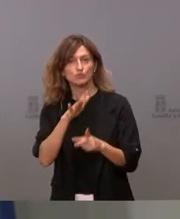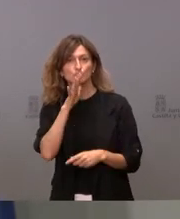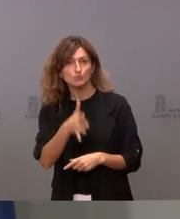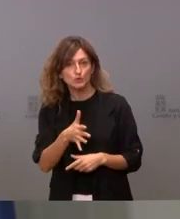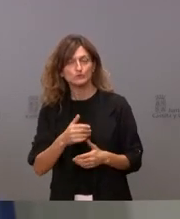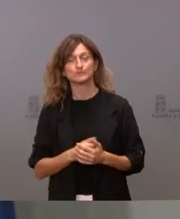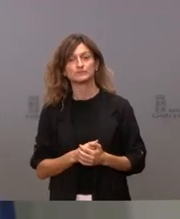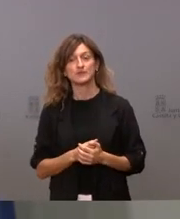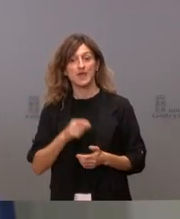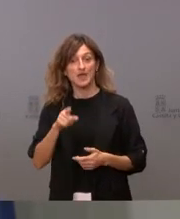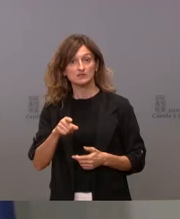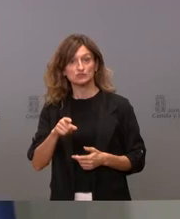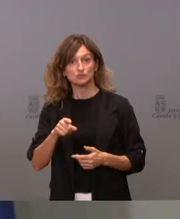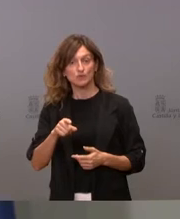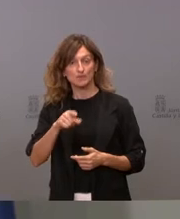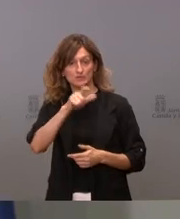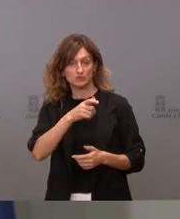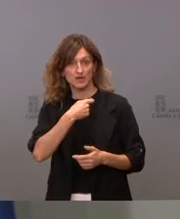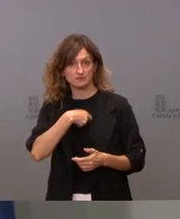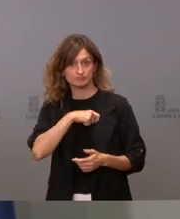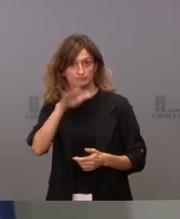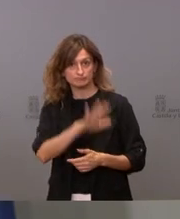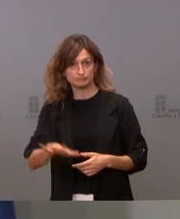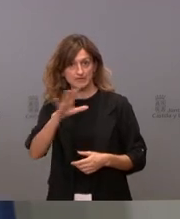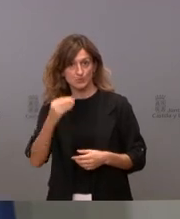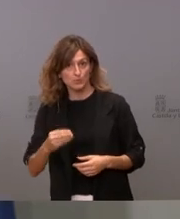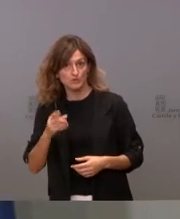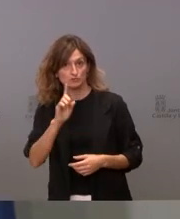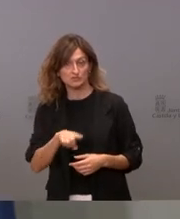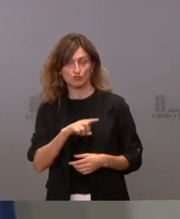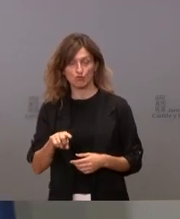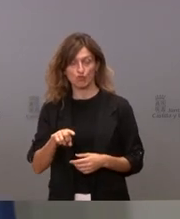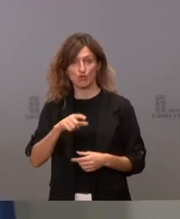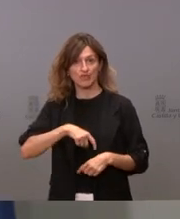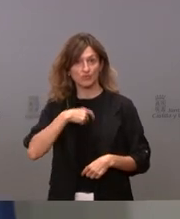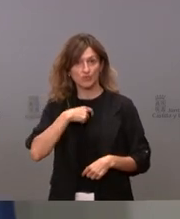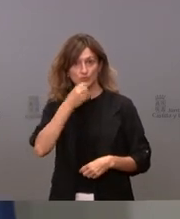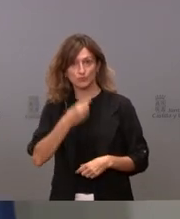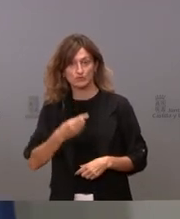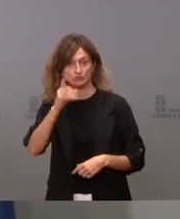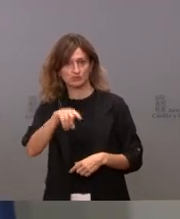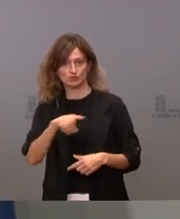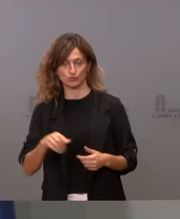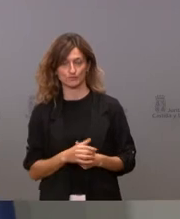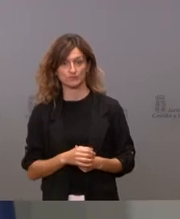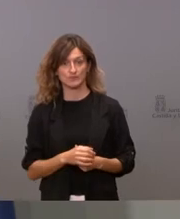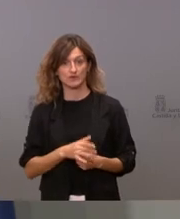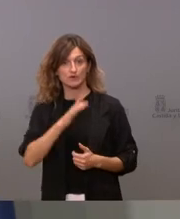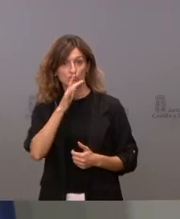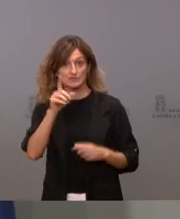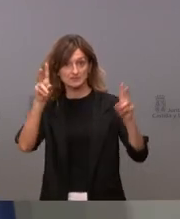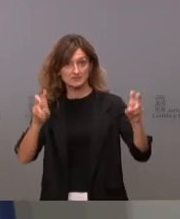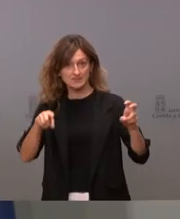si esto es bueno para el conjunto del país, si esto es bueno para los ciudadanos. Y yo creo que aquí es donde hay que hacer